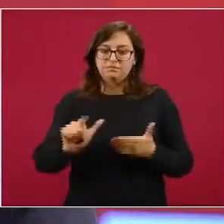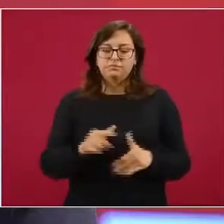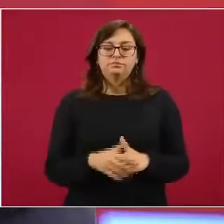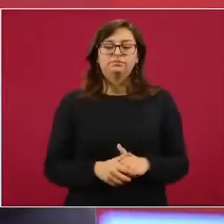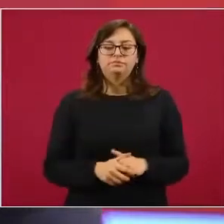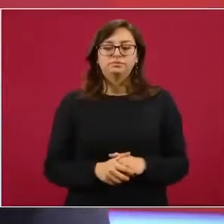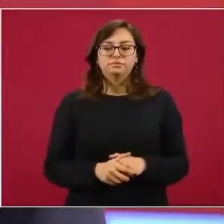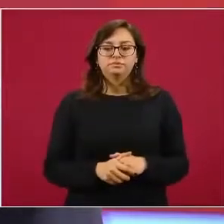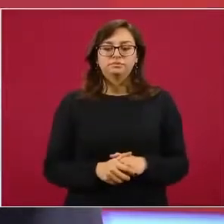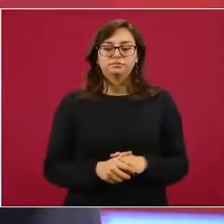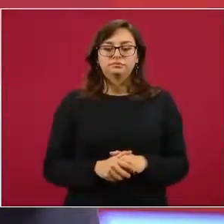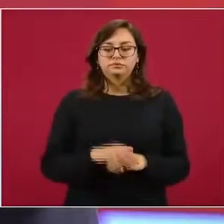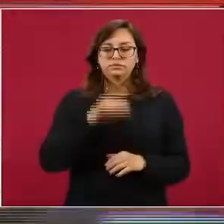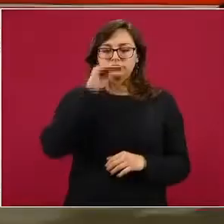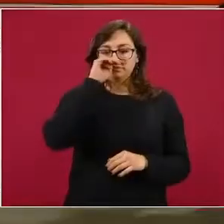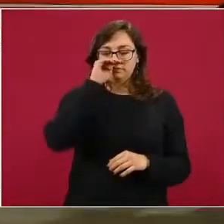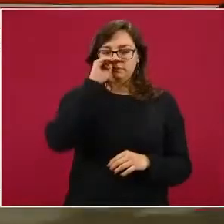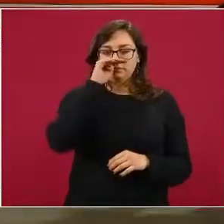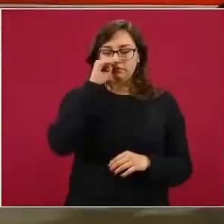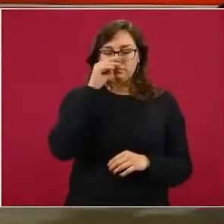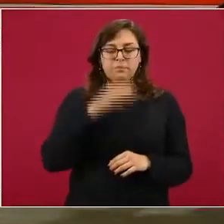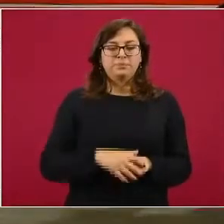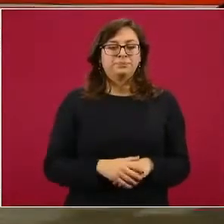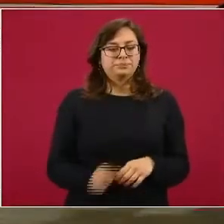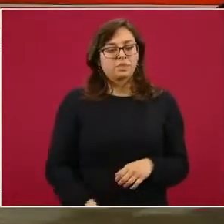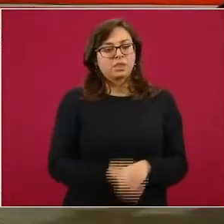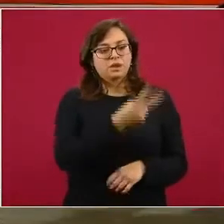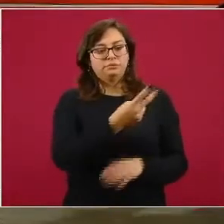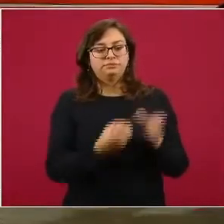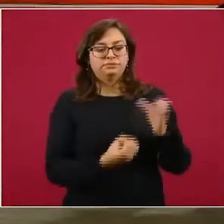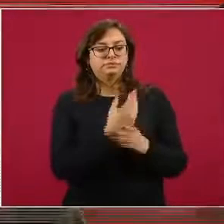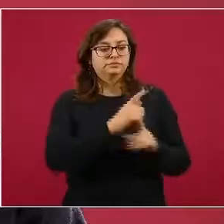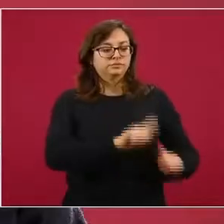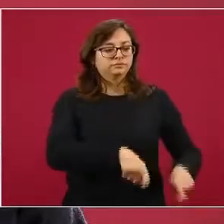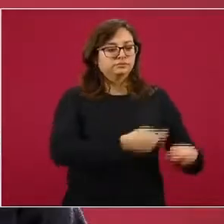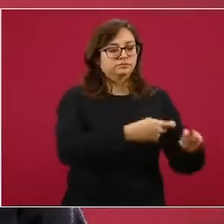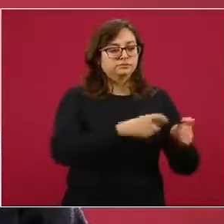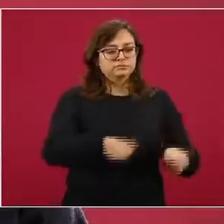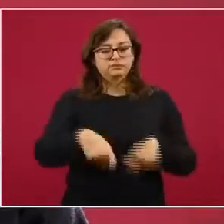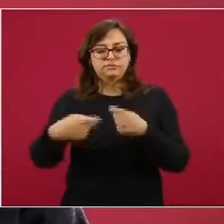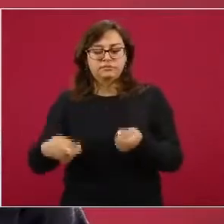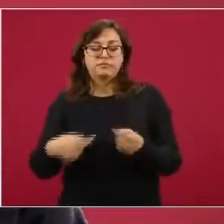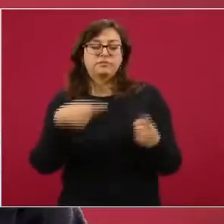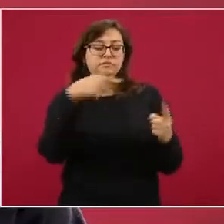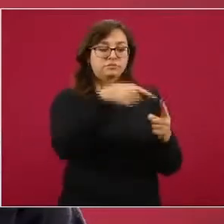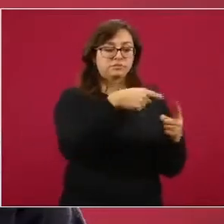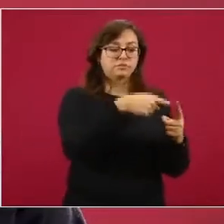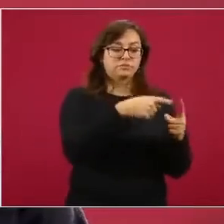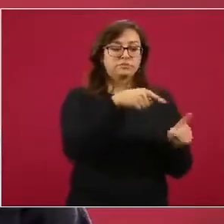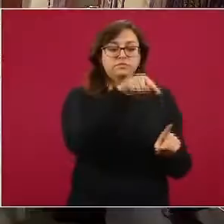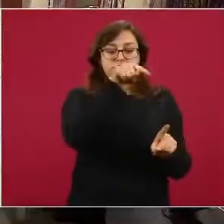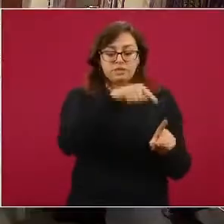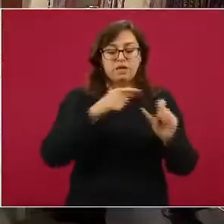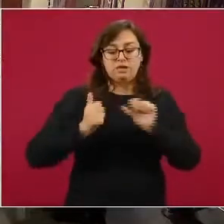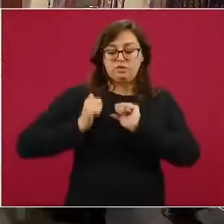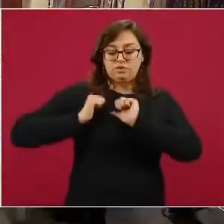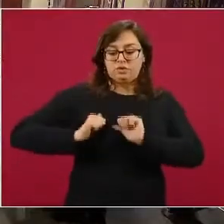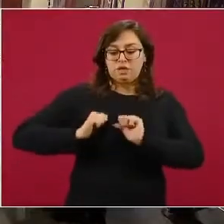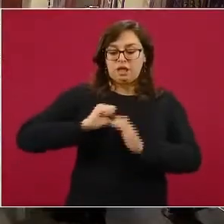Al momento de presentar a las dos nuevas comisionadas, la comisionada de autorización sanitaria, la doctora